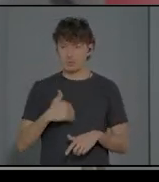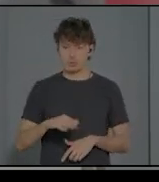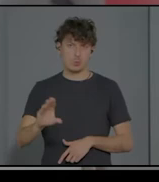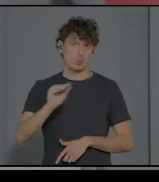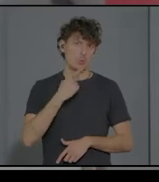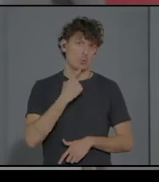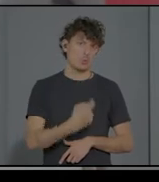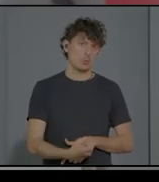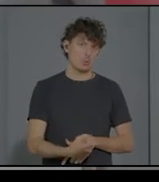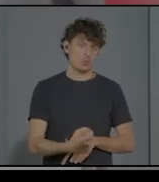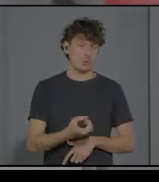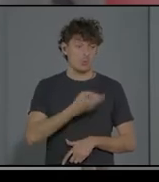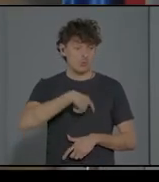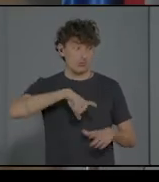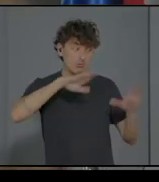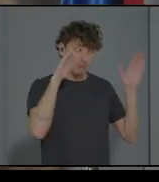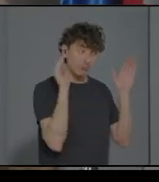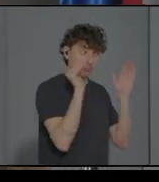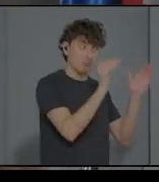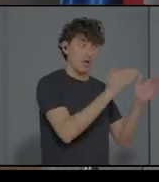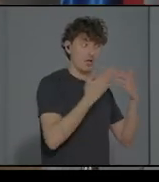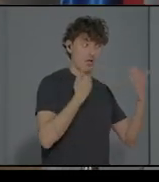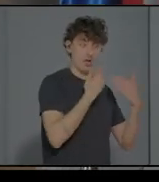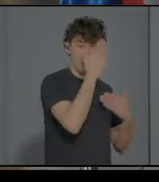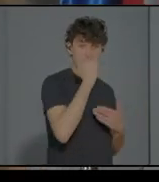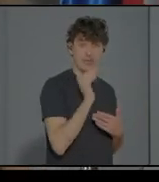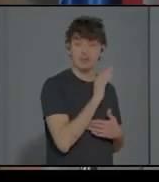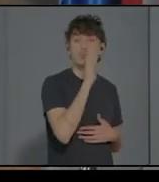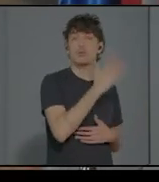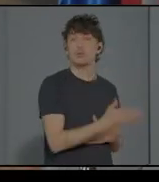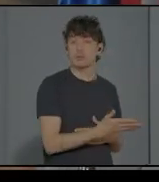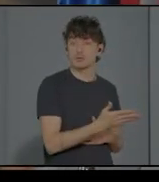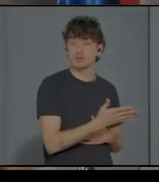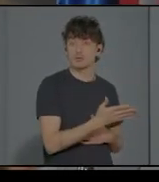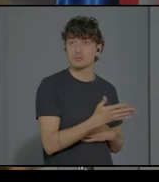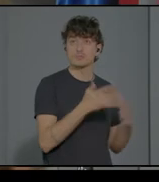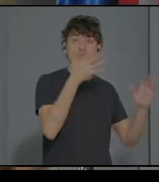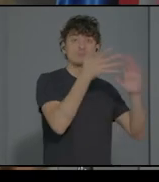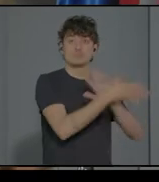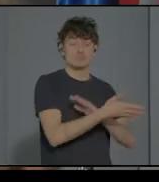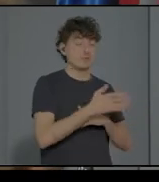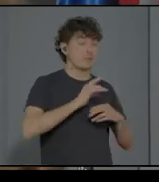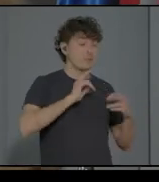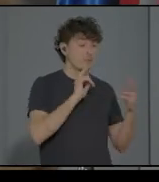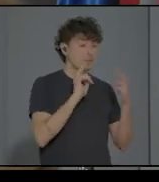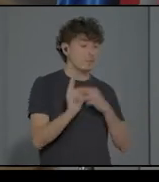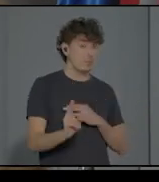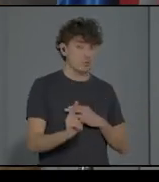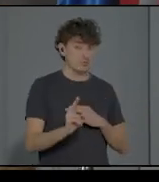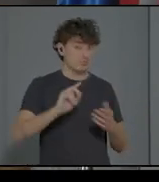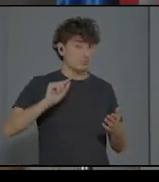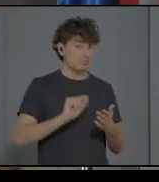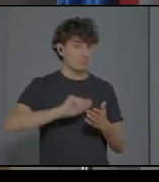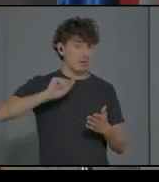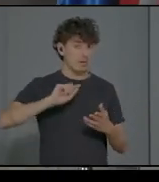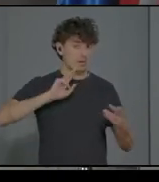llamamos intuitive parent, es decir, la respuesta inmediata, automática,